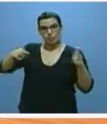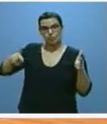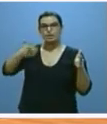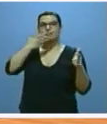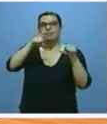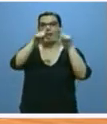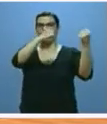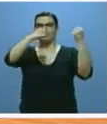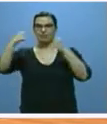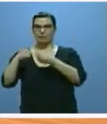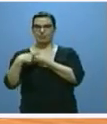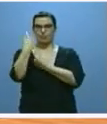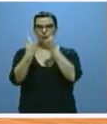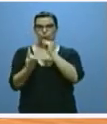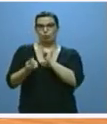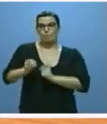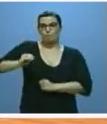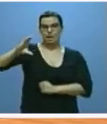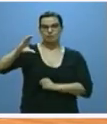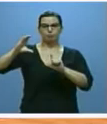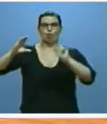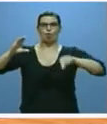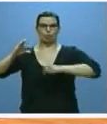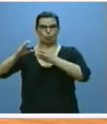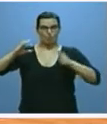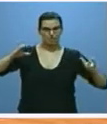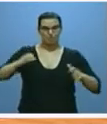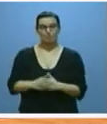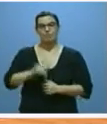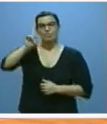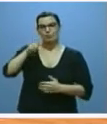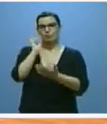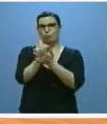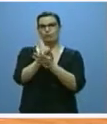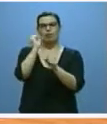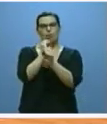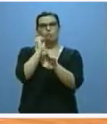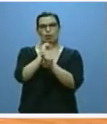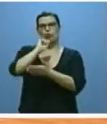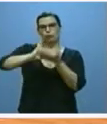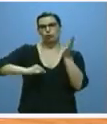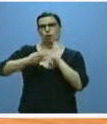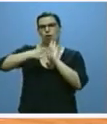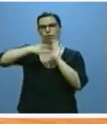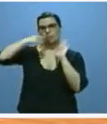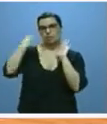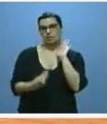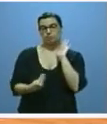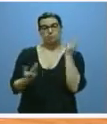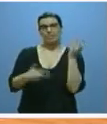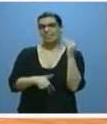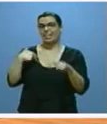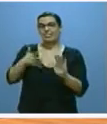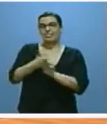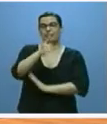participación presupuestaria y sobre todo mantiene la apuesta por un empleo de calidad. Con carácter general hablamos de